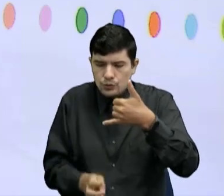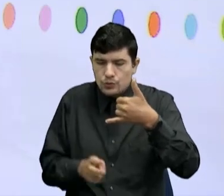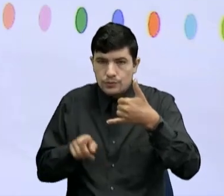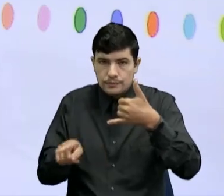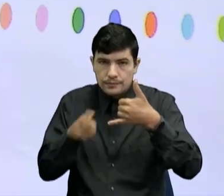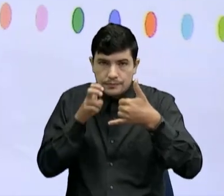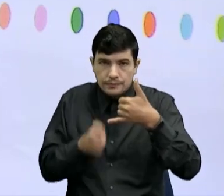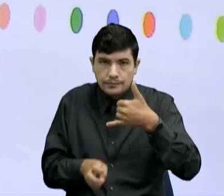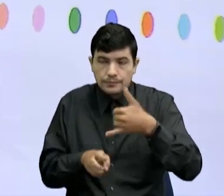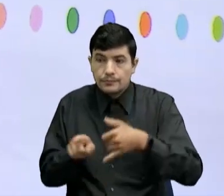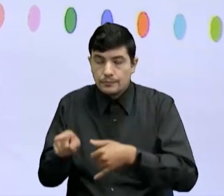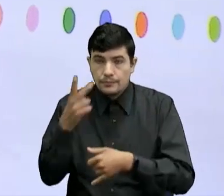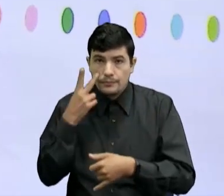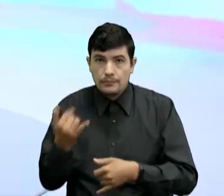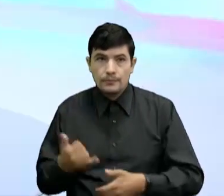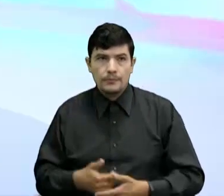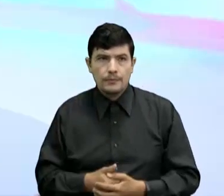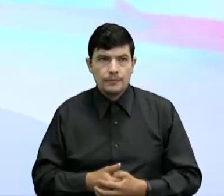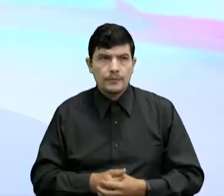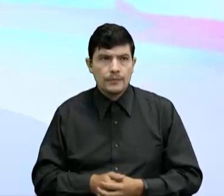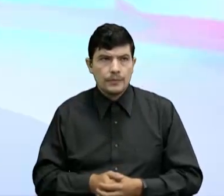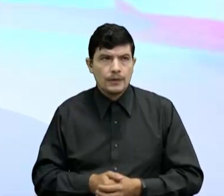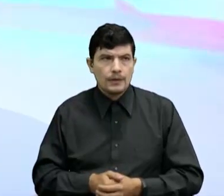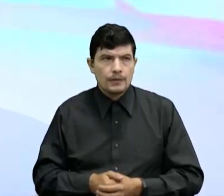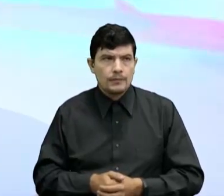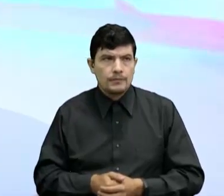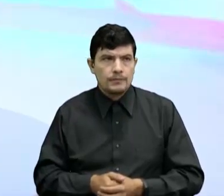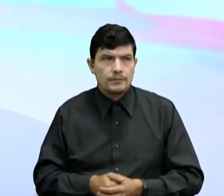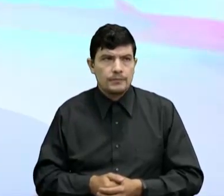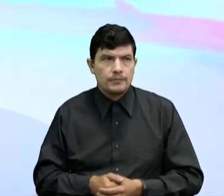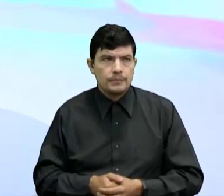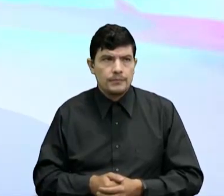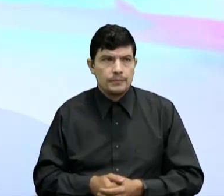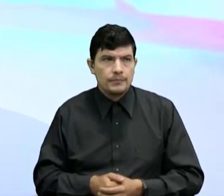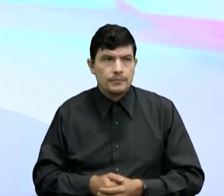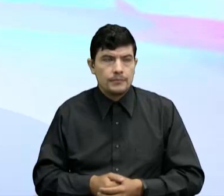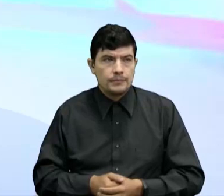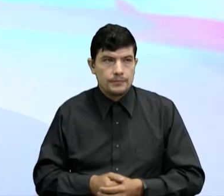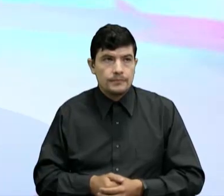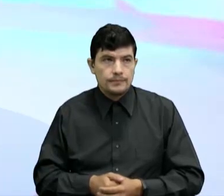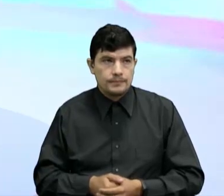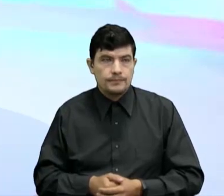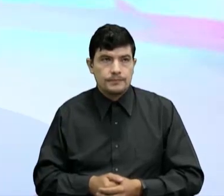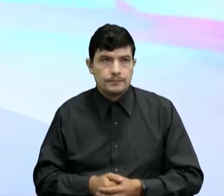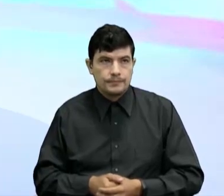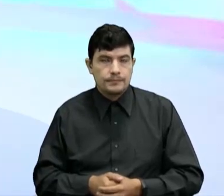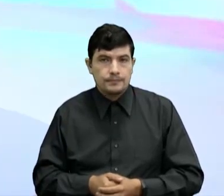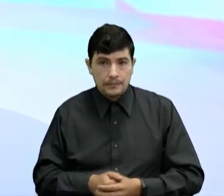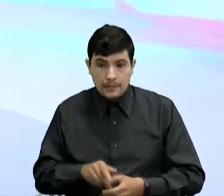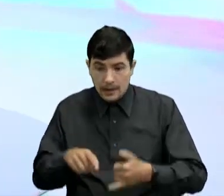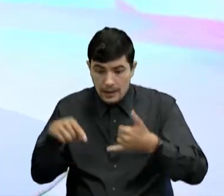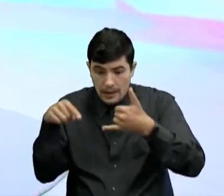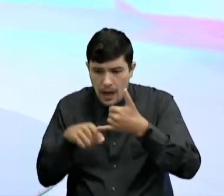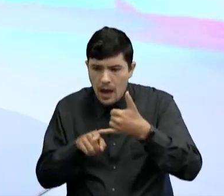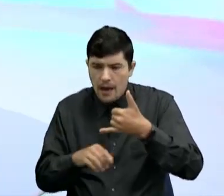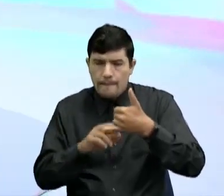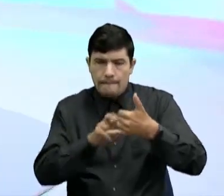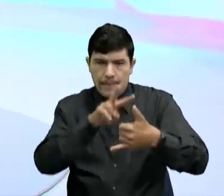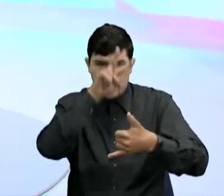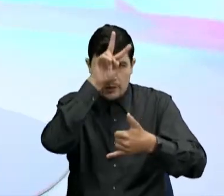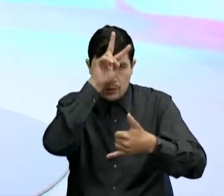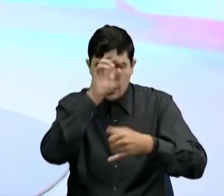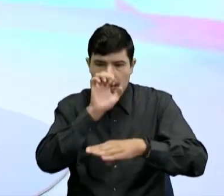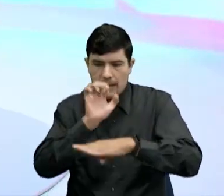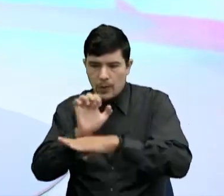de Colombia Si me permiten el término Triple frontera Entre Brasil Perú Y Colombia Entonces Cuando hablamos de latitud